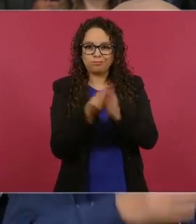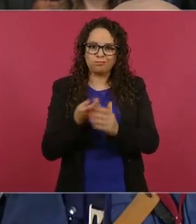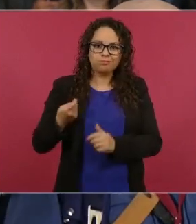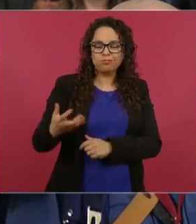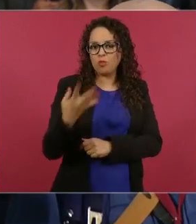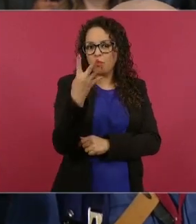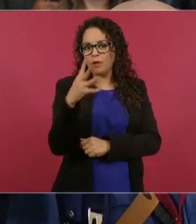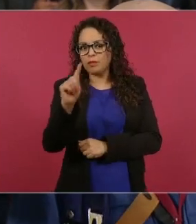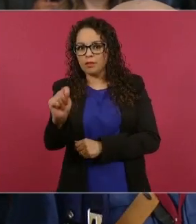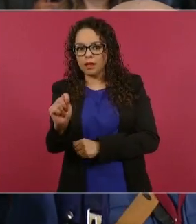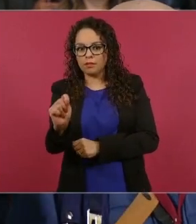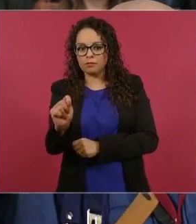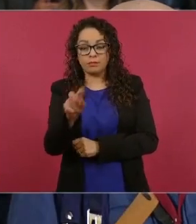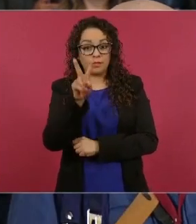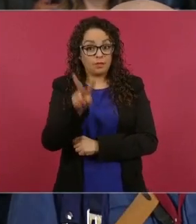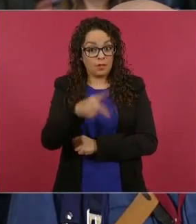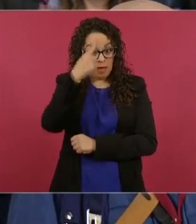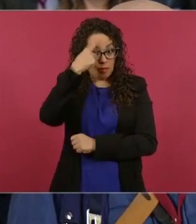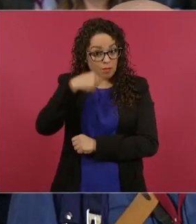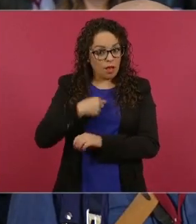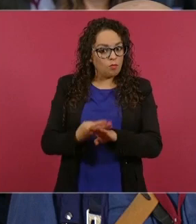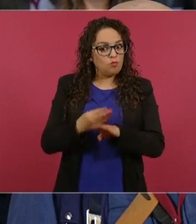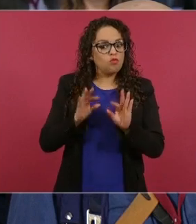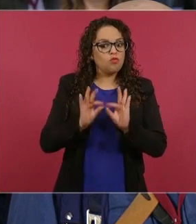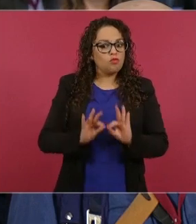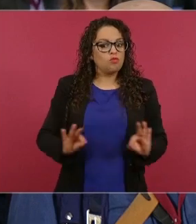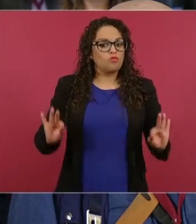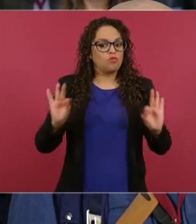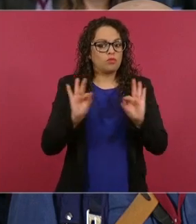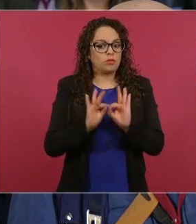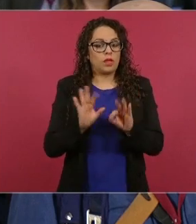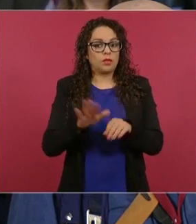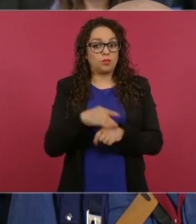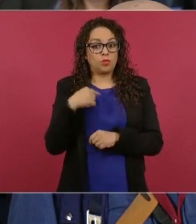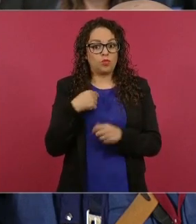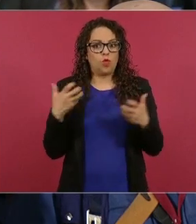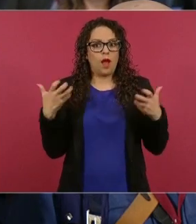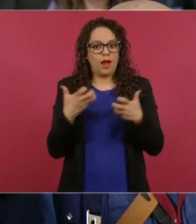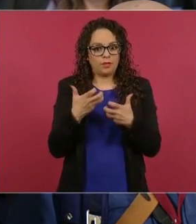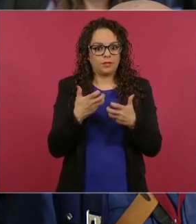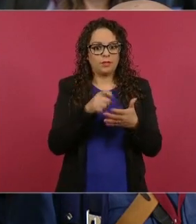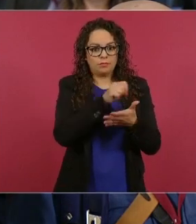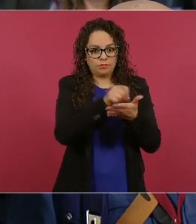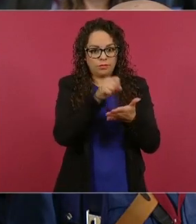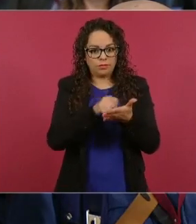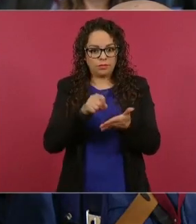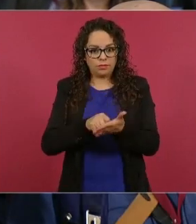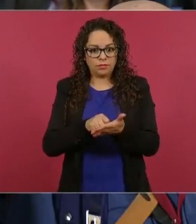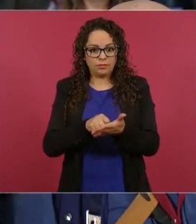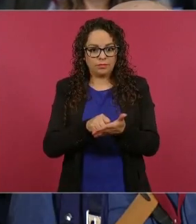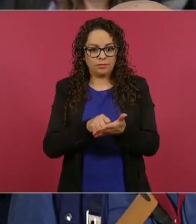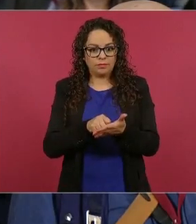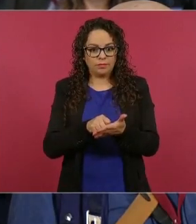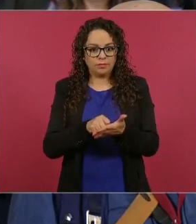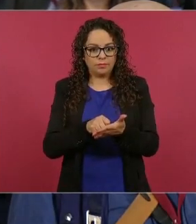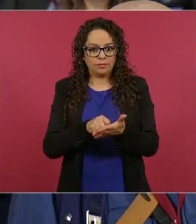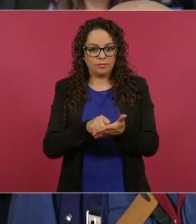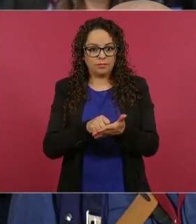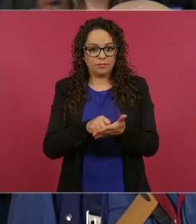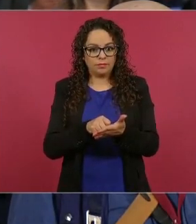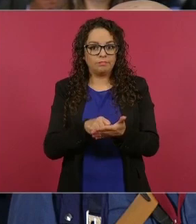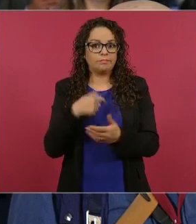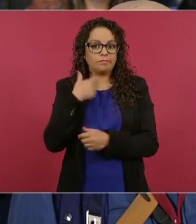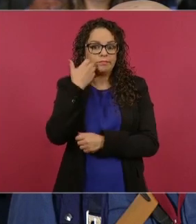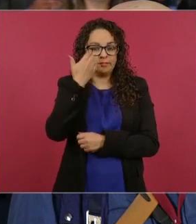importante para mí, que soy el hacedor de esta crónica, pues es el suyo. Supongo que usted no me podrá